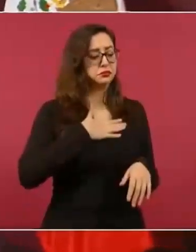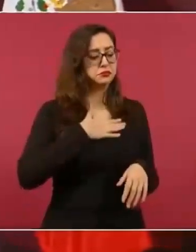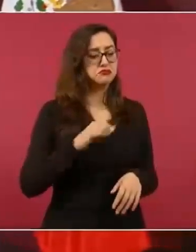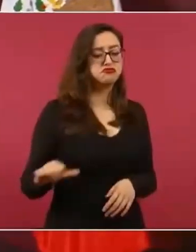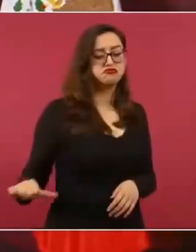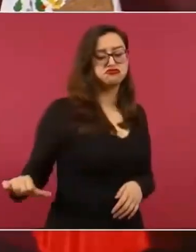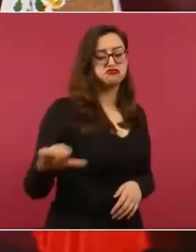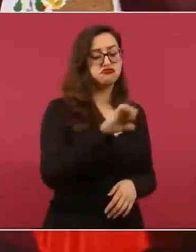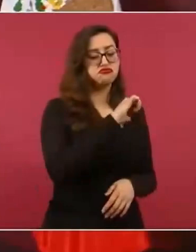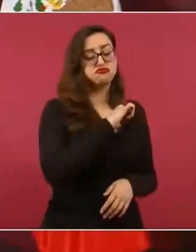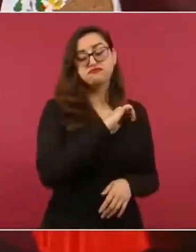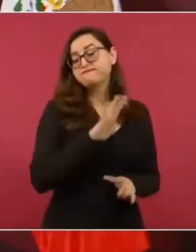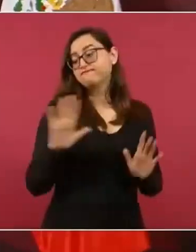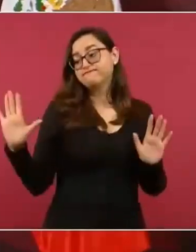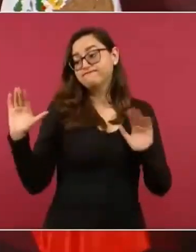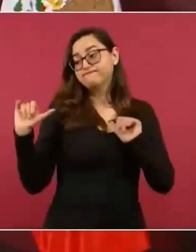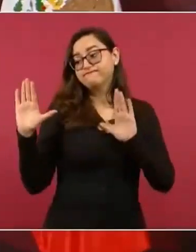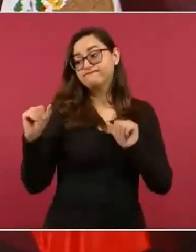allá se quedaron ni modo.